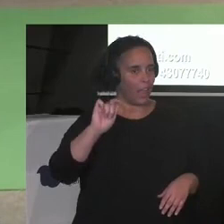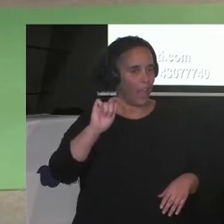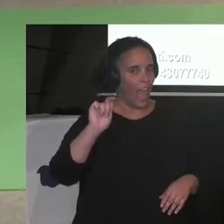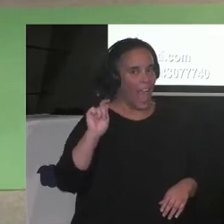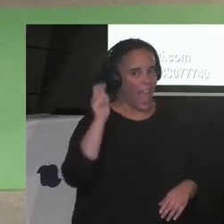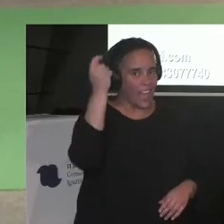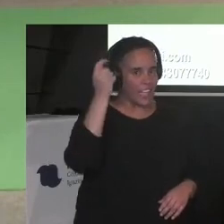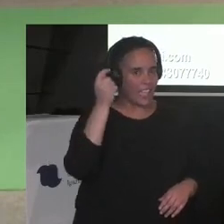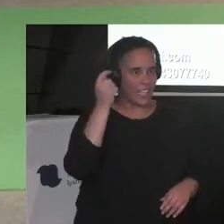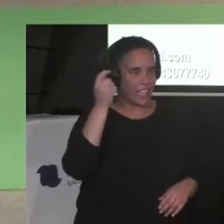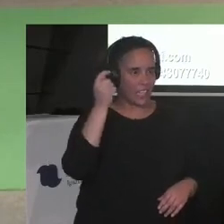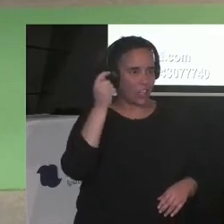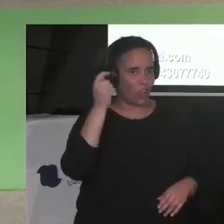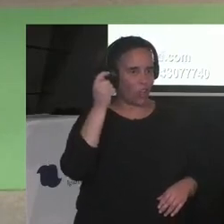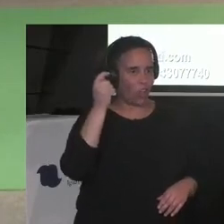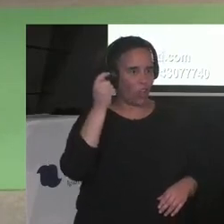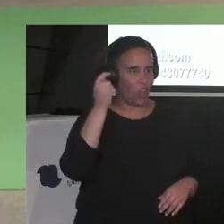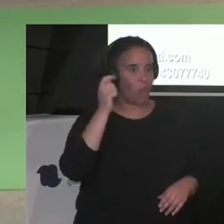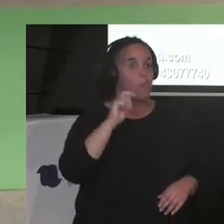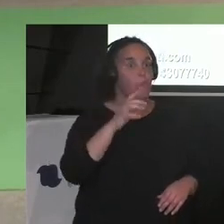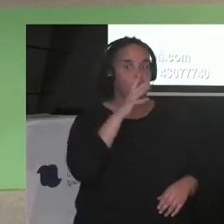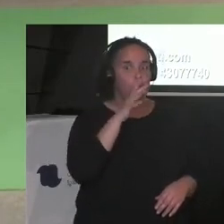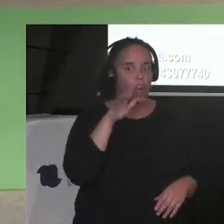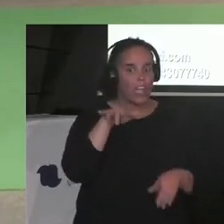quiere destruirnos a todes.